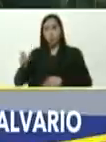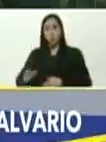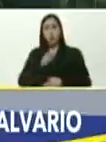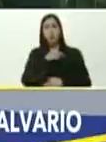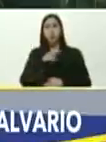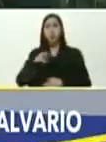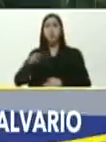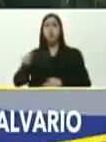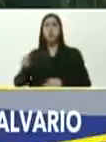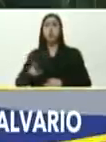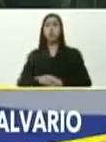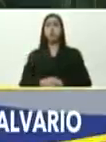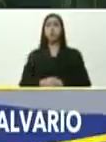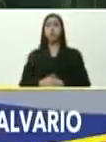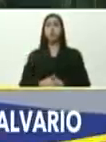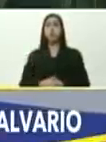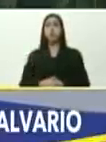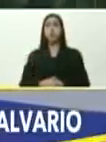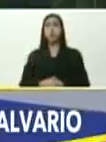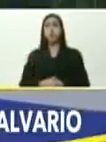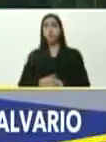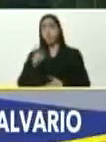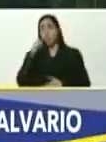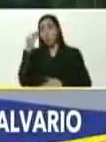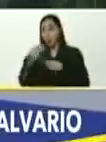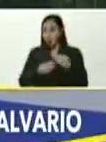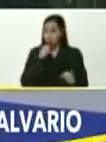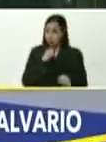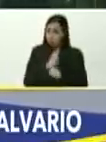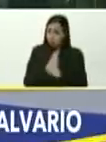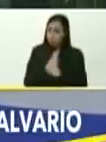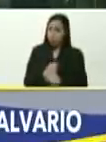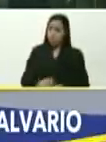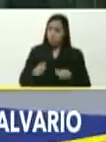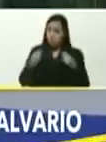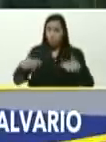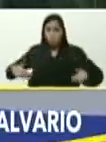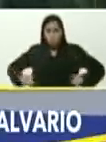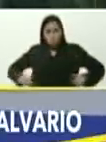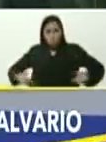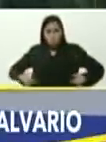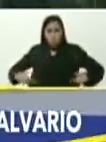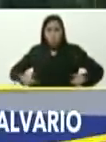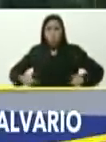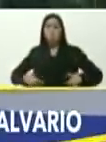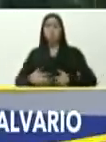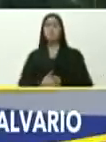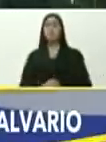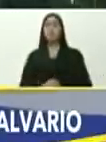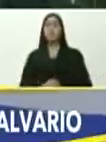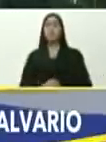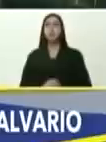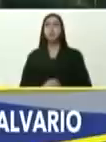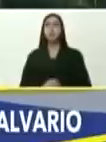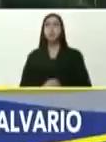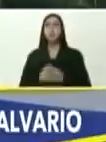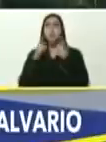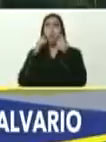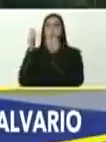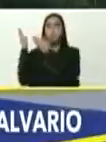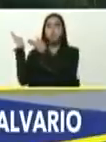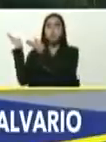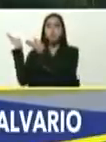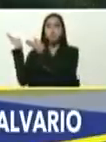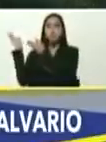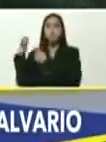Néstor Revelol Torres, un hombre que le pone al turno, trabaja, de verdad, es un hombre trabajador, muy trabajador, hay que reconocerlo,